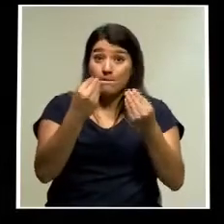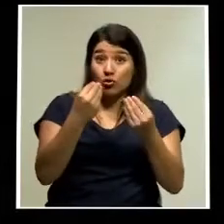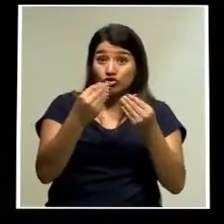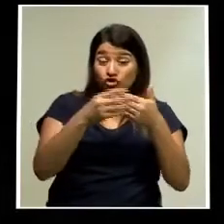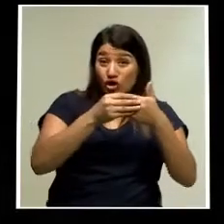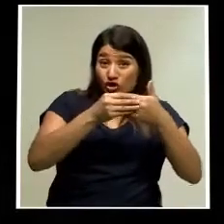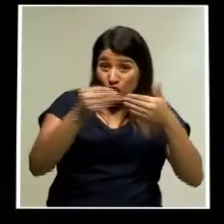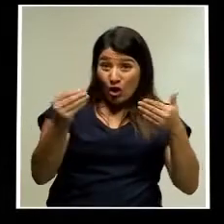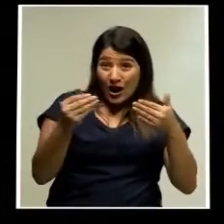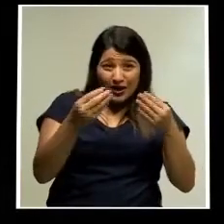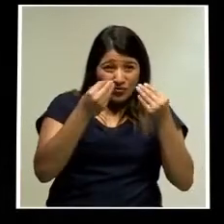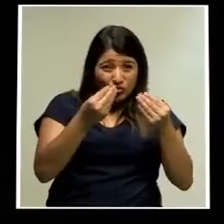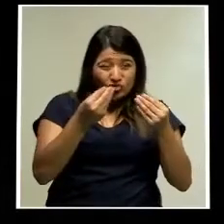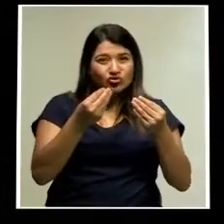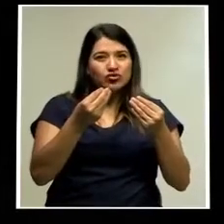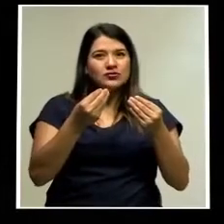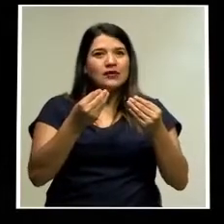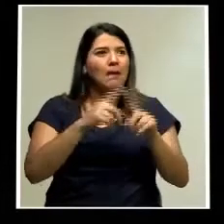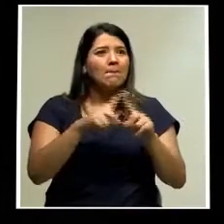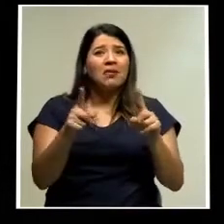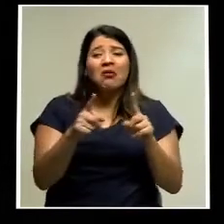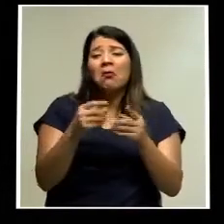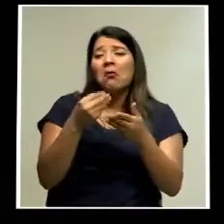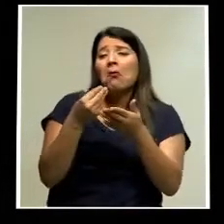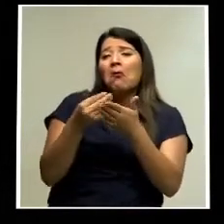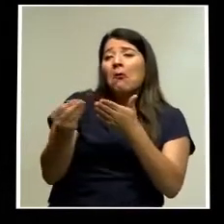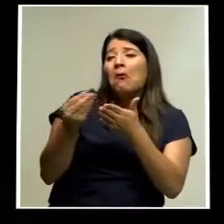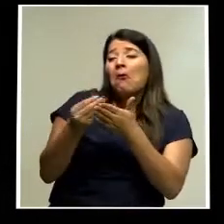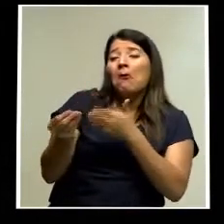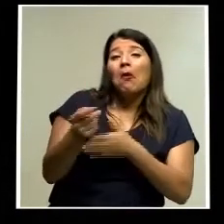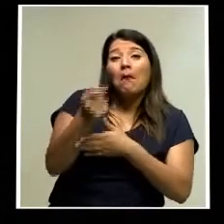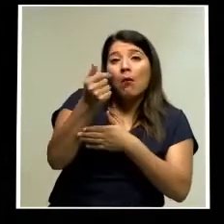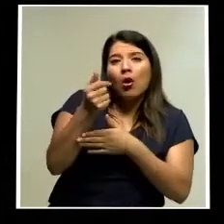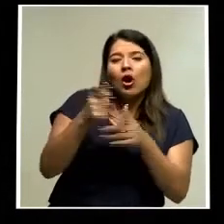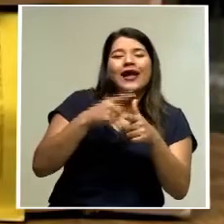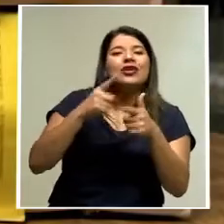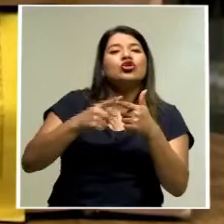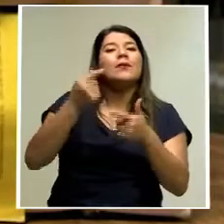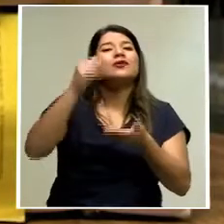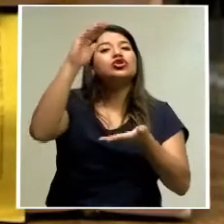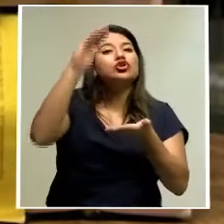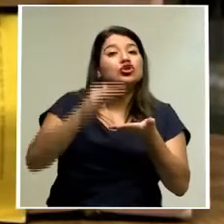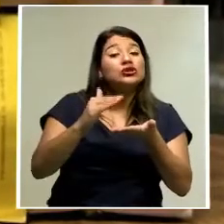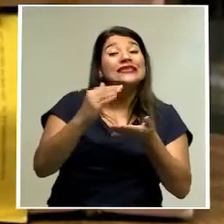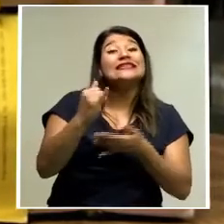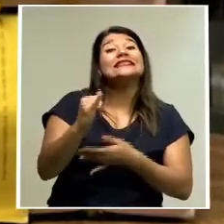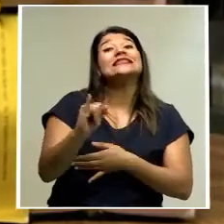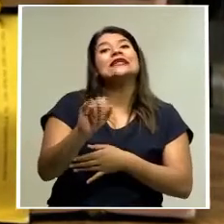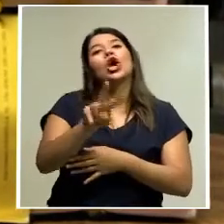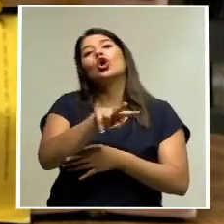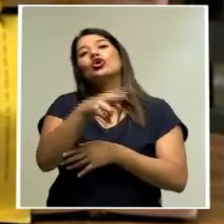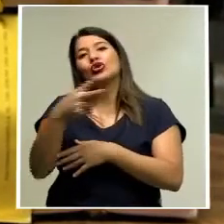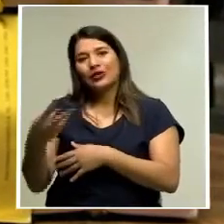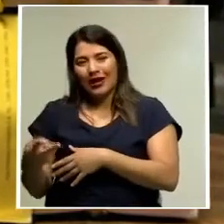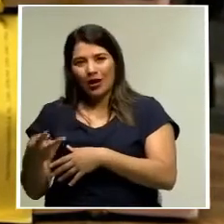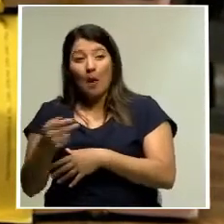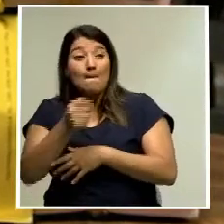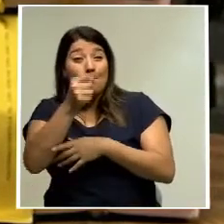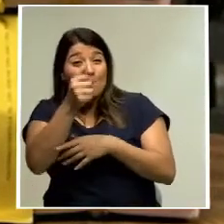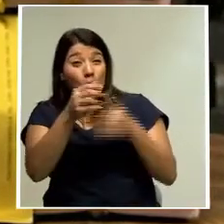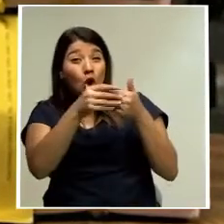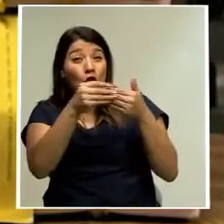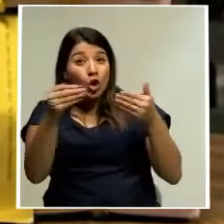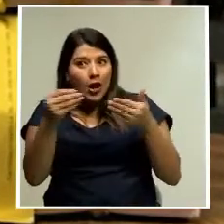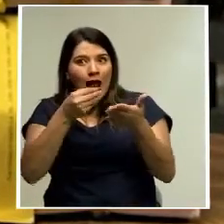¿verdad? Si hay pocos dólares en el mercado y la gente está demandando más dólares, el precio tiende a subir. Eso es lo que ha sucedido en los últimos